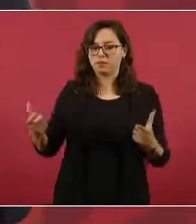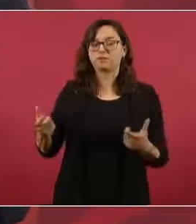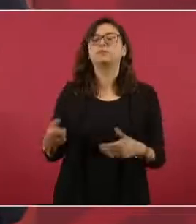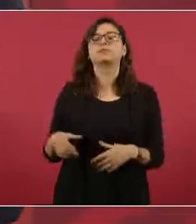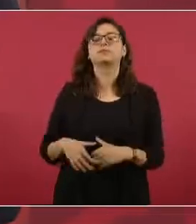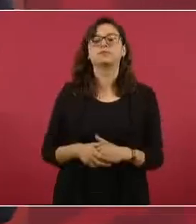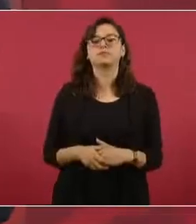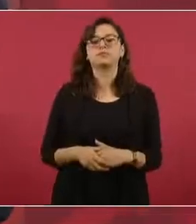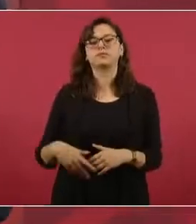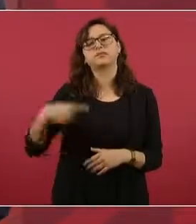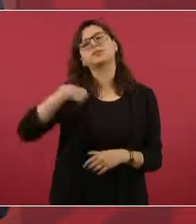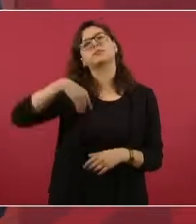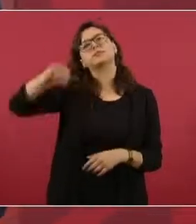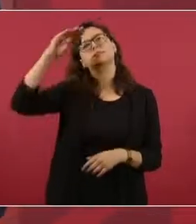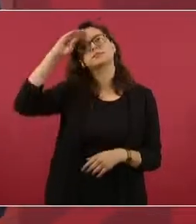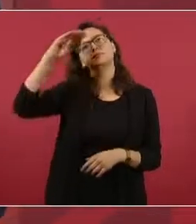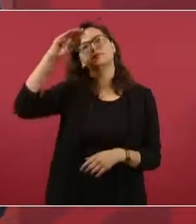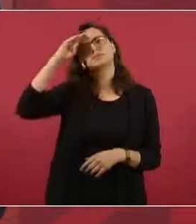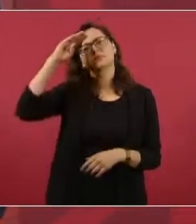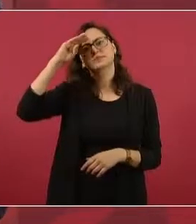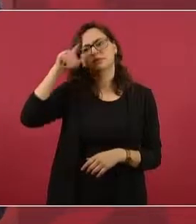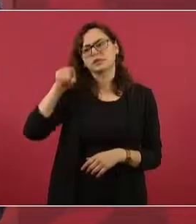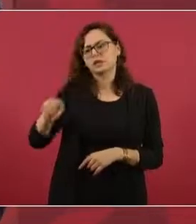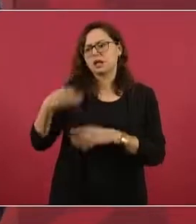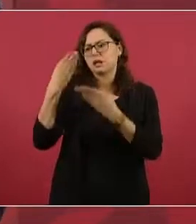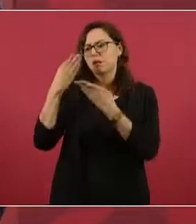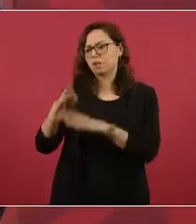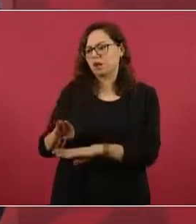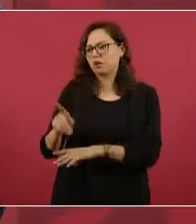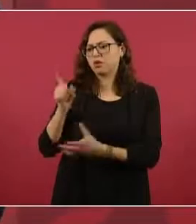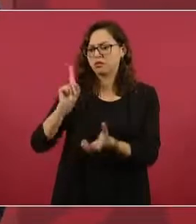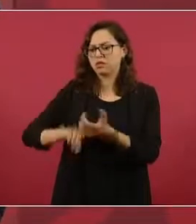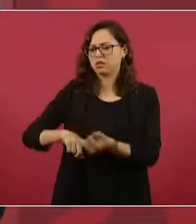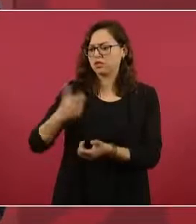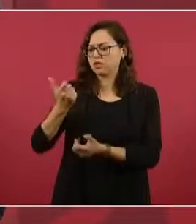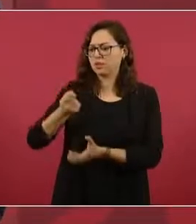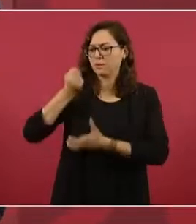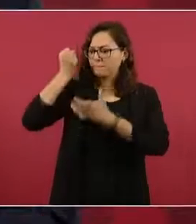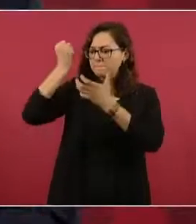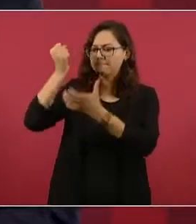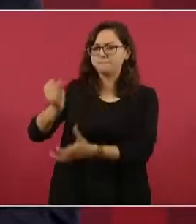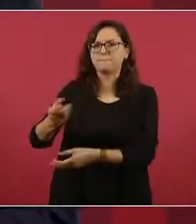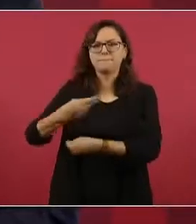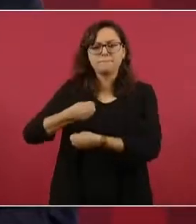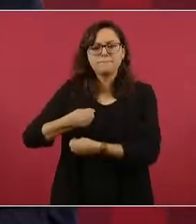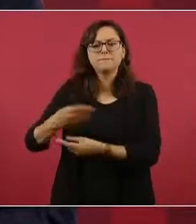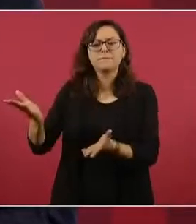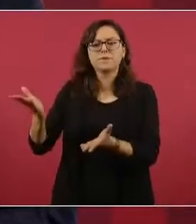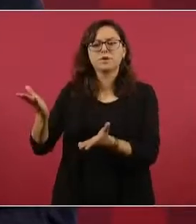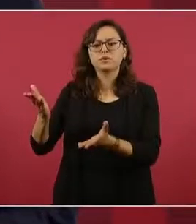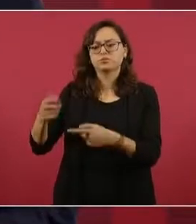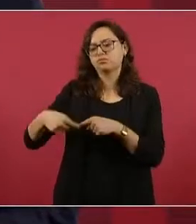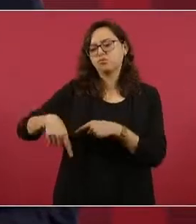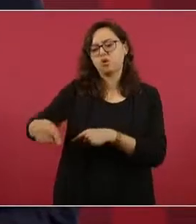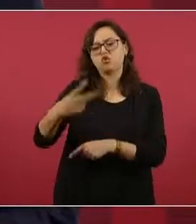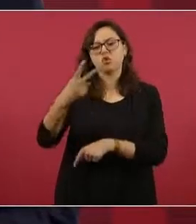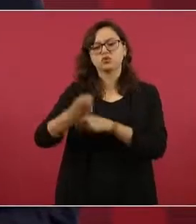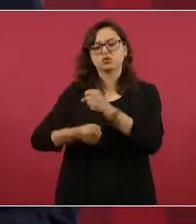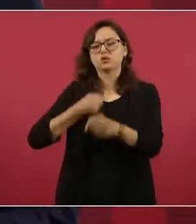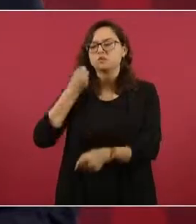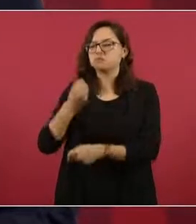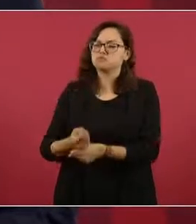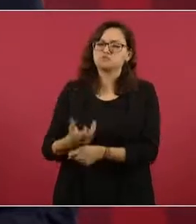Yo considero que ese banco va a llegar a dispersar, antes de que terminemos,